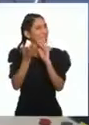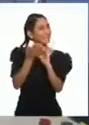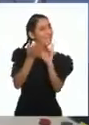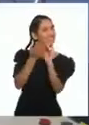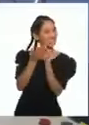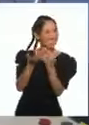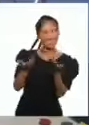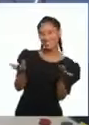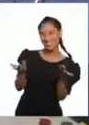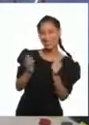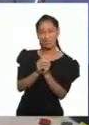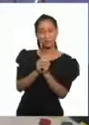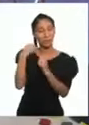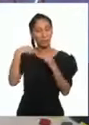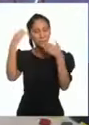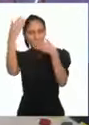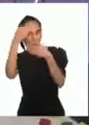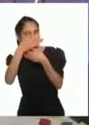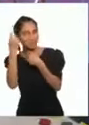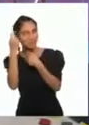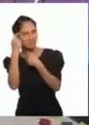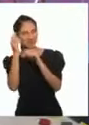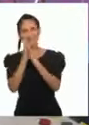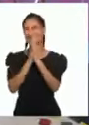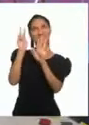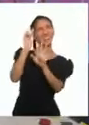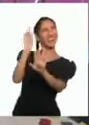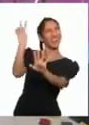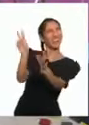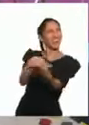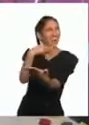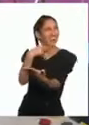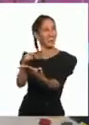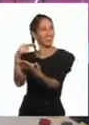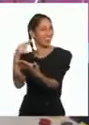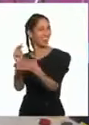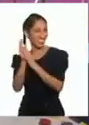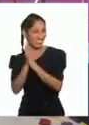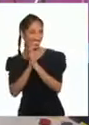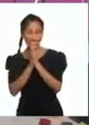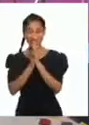Perdón, no te vi porque estaba muy entretenida bailando.